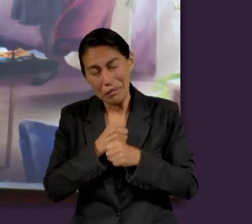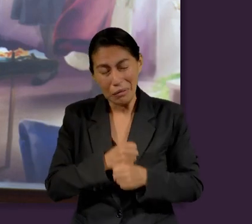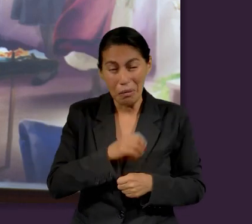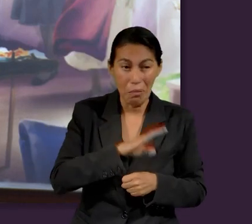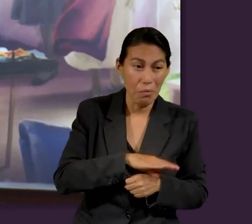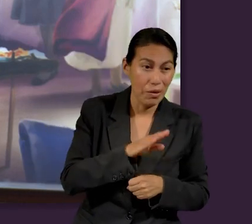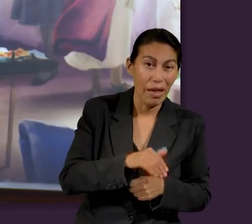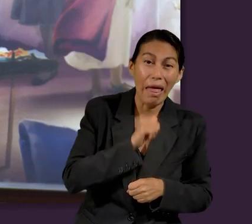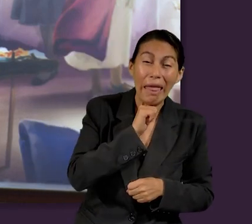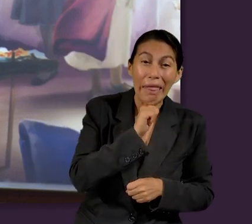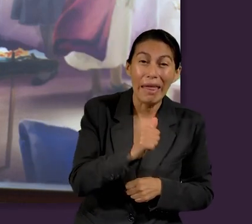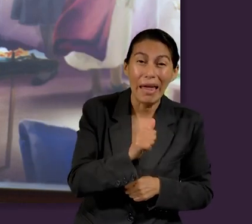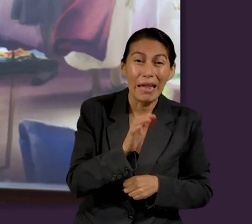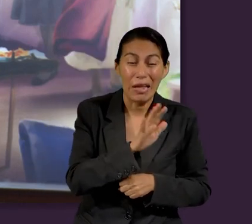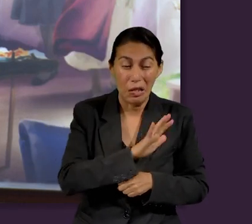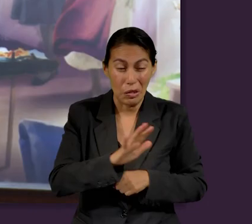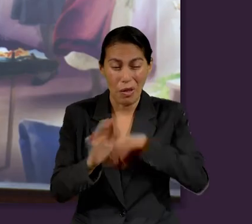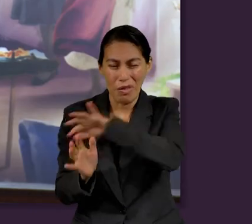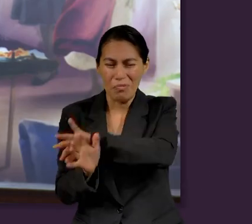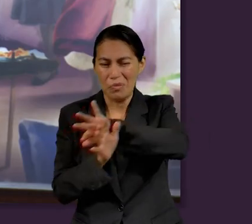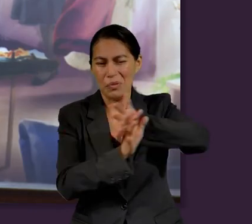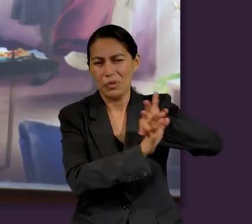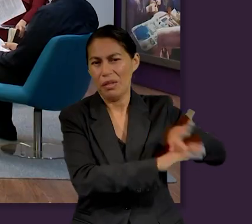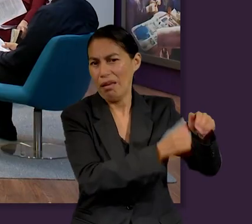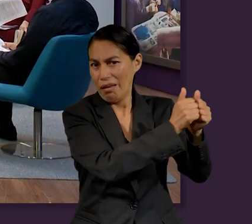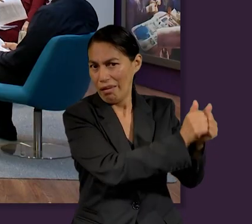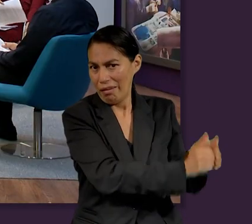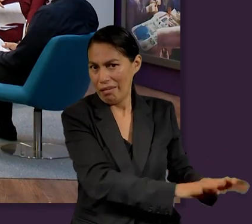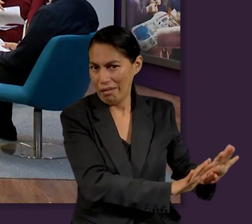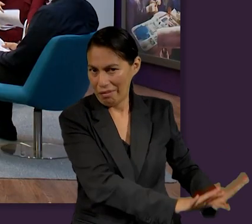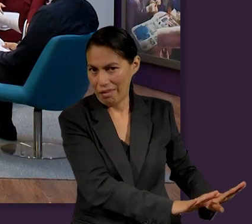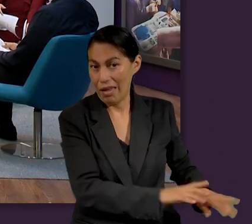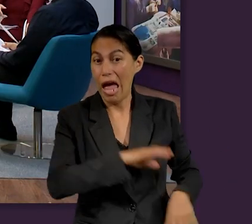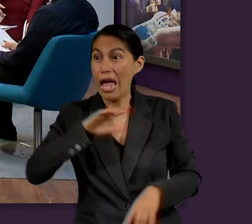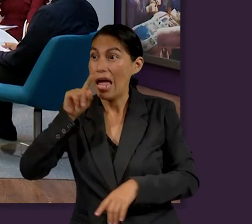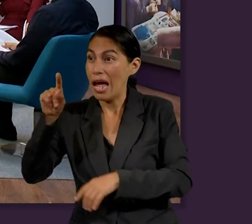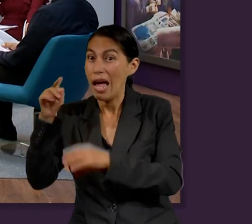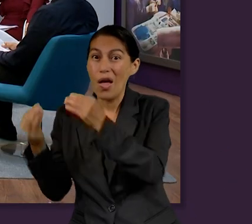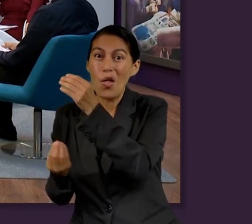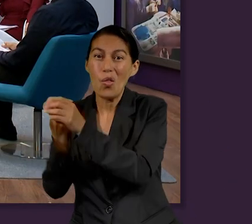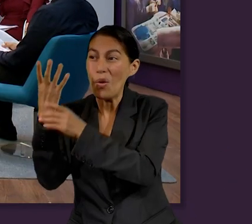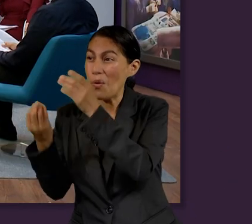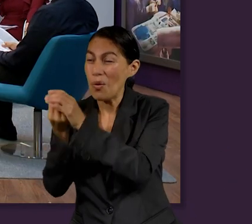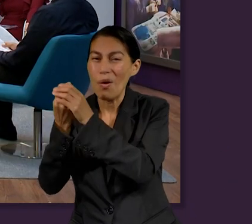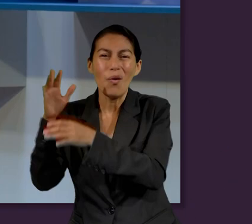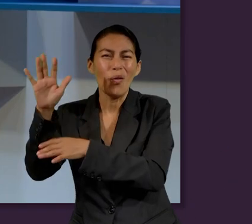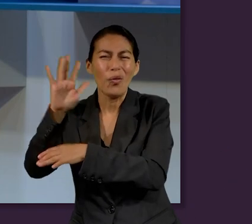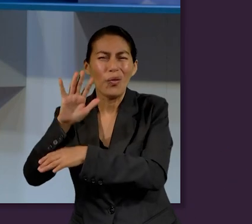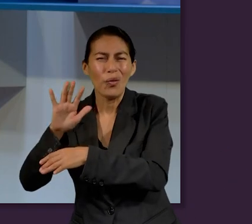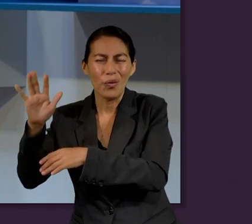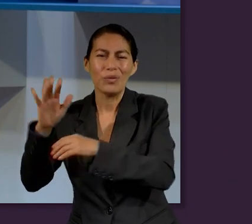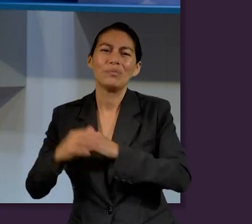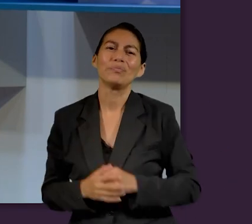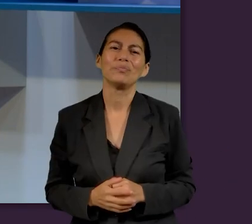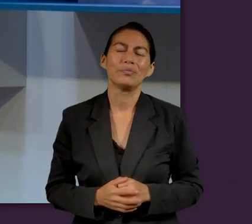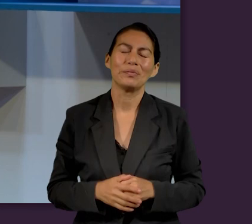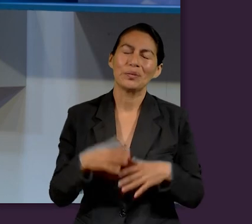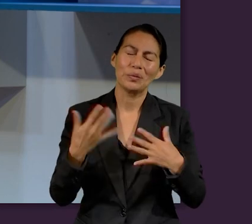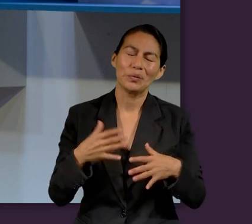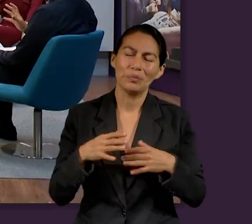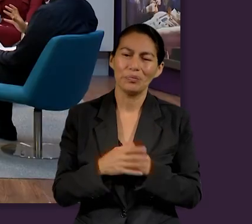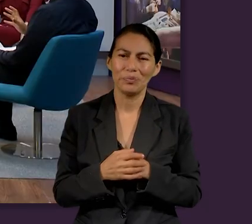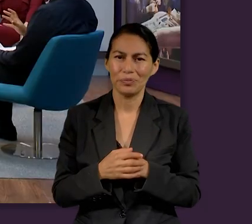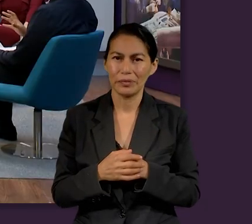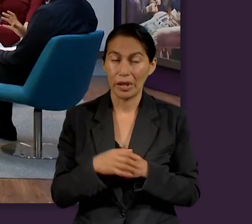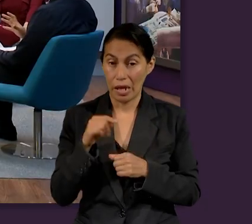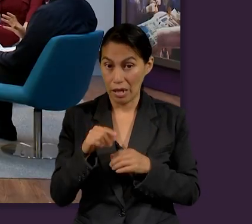ningún dolor. que todas esas cosas ya habrán pasado y aquí todas son hechas nuevas, como dice el texto bíblico. Esta